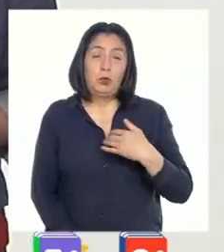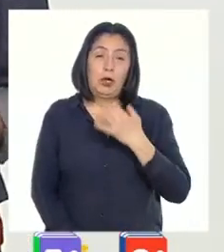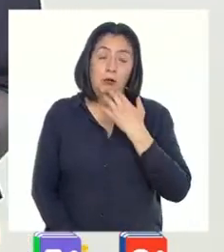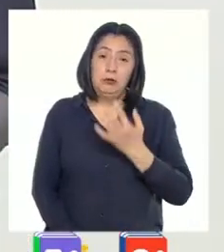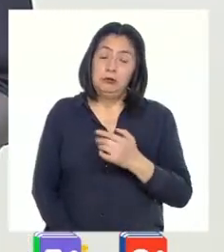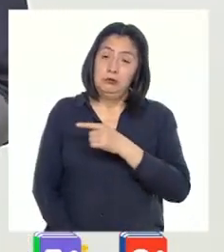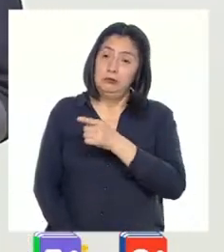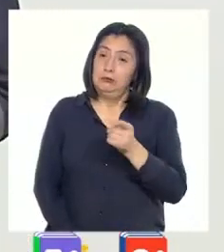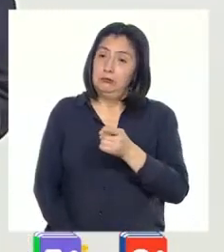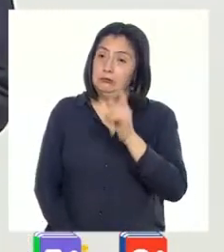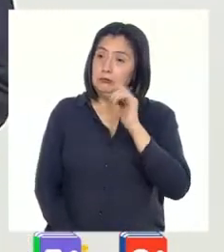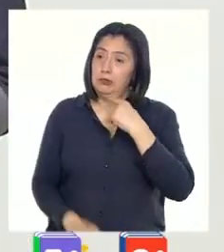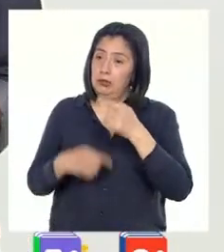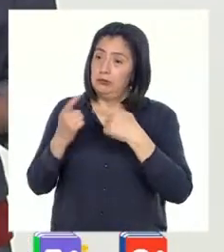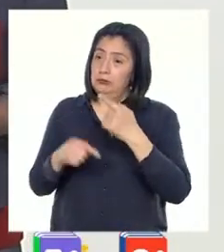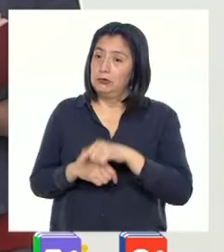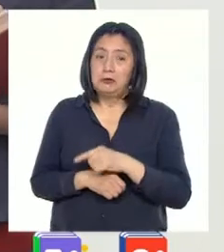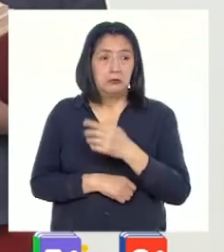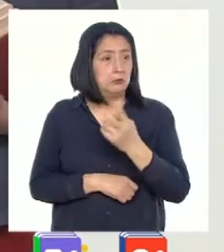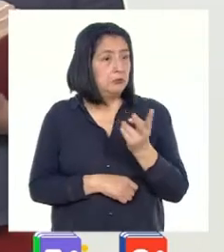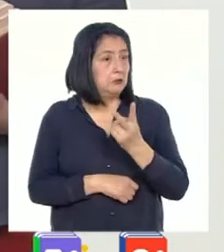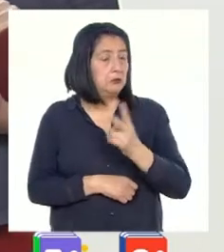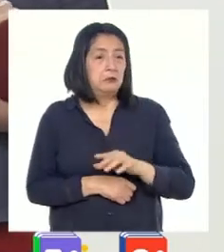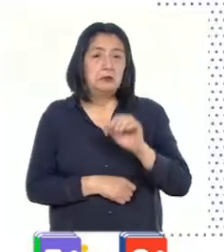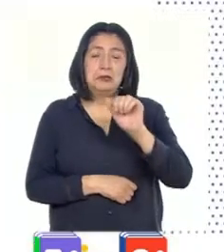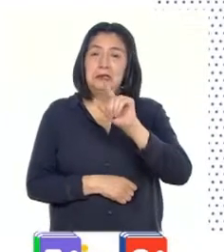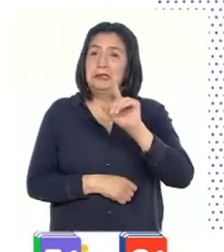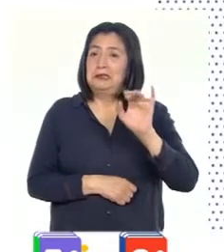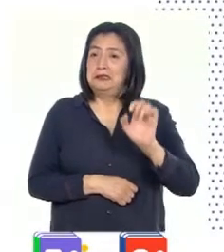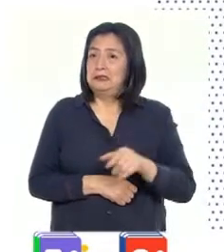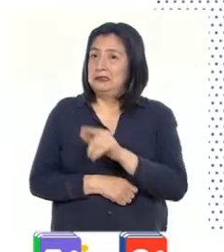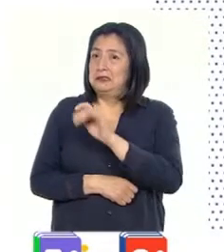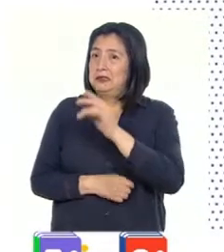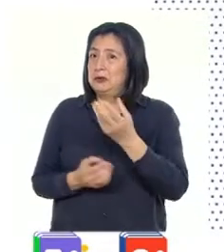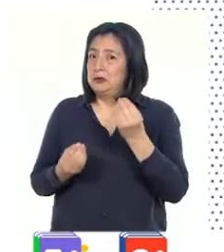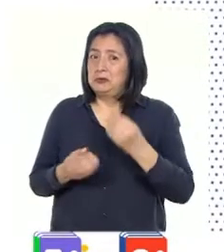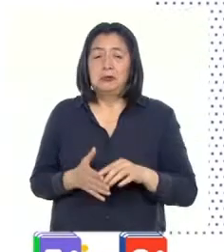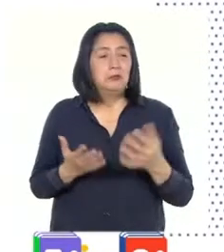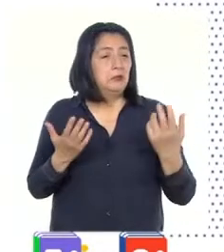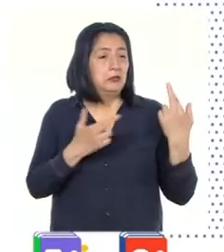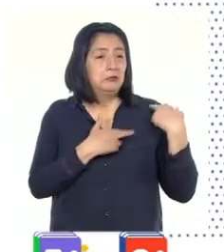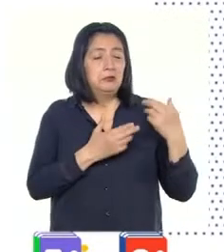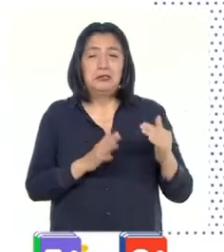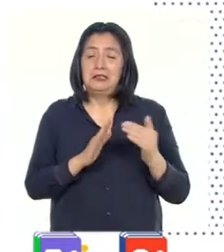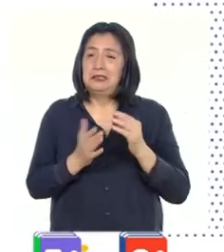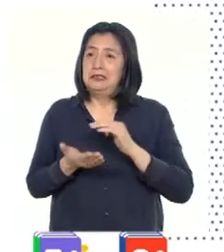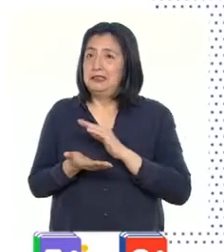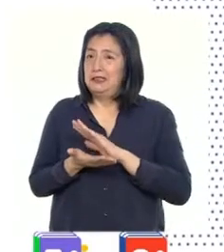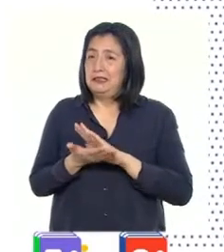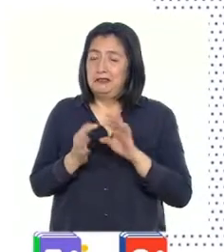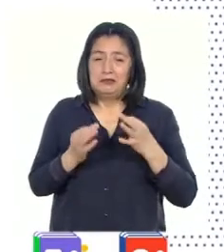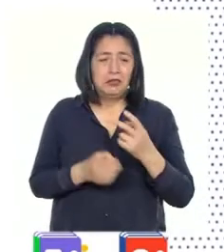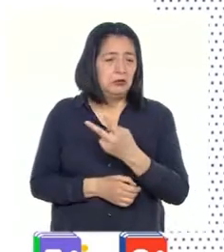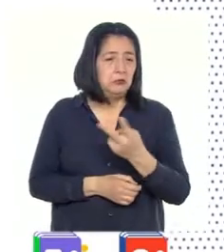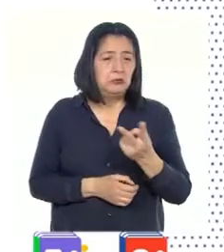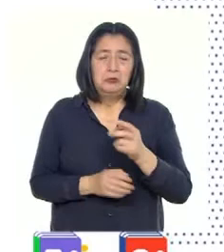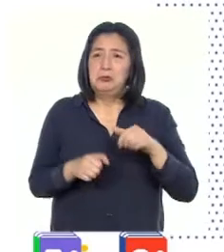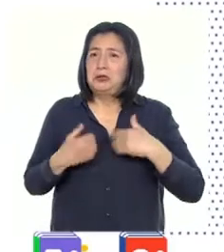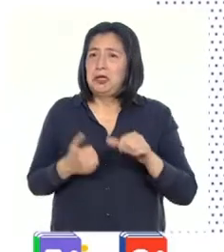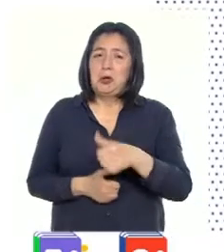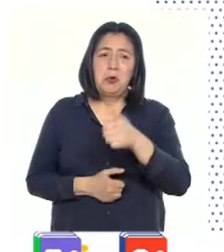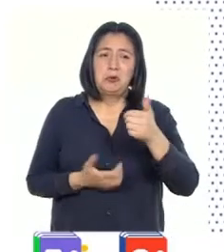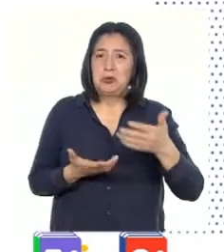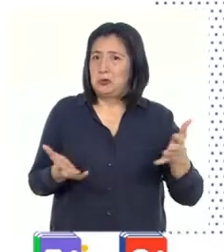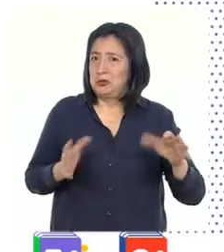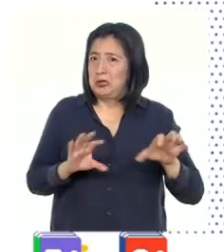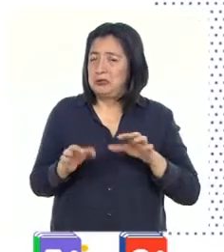impresionada con este testimonio. Fíjense cómo Alexandra y Tariq se han distribuido las tareas del hogar y les da tiempo a los dos para realizar otras